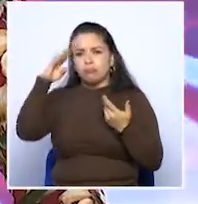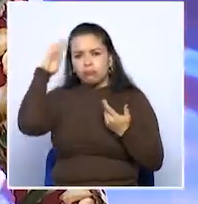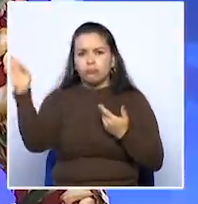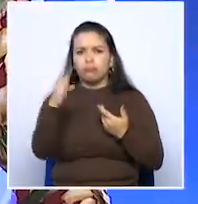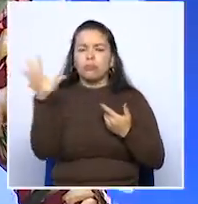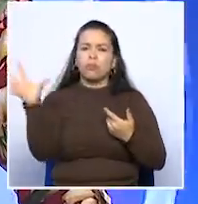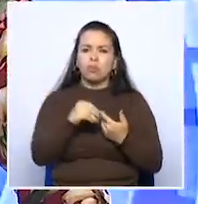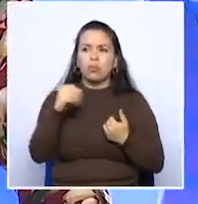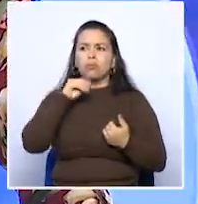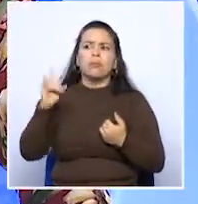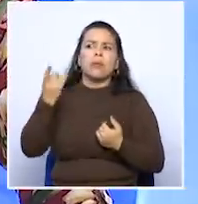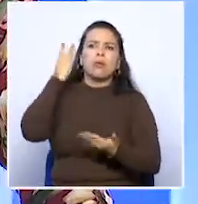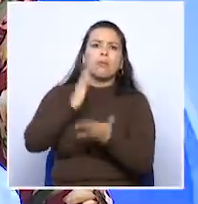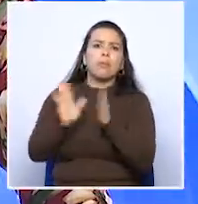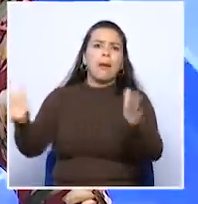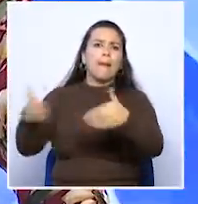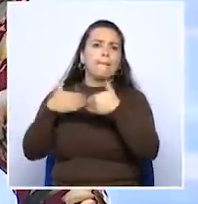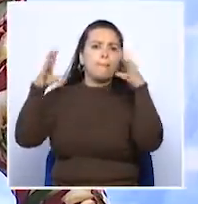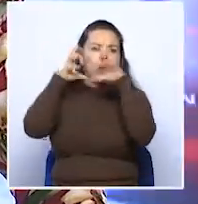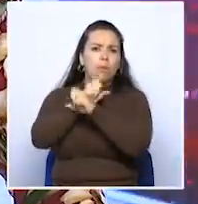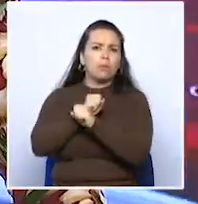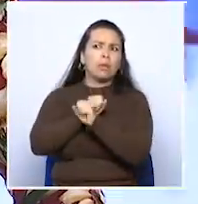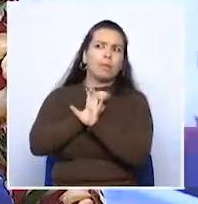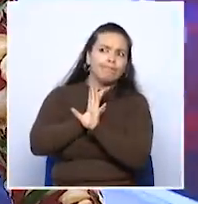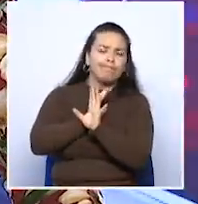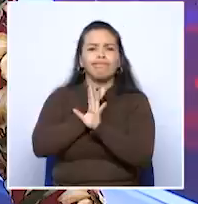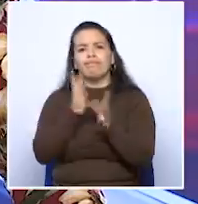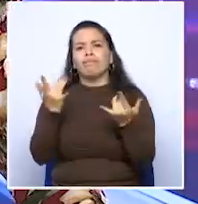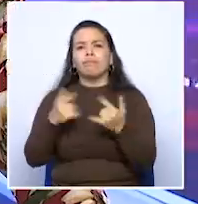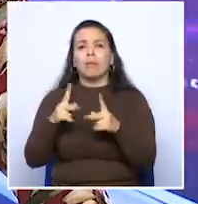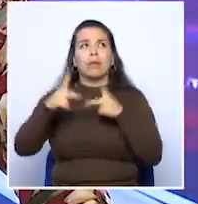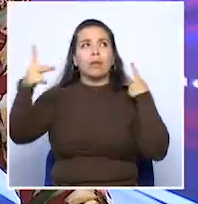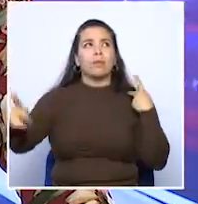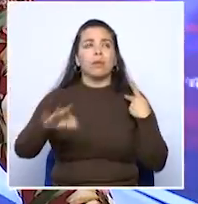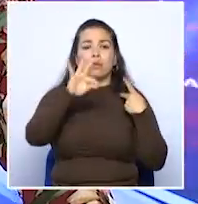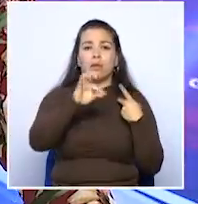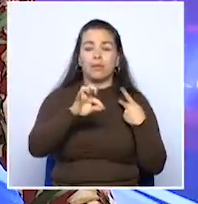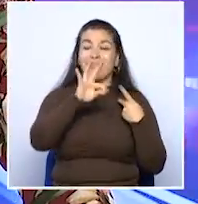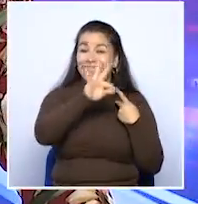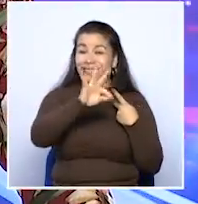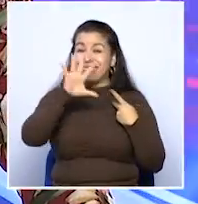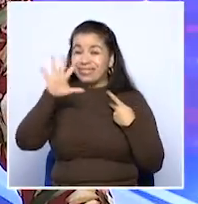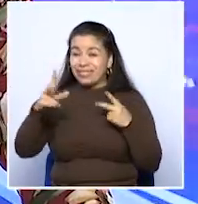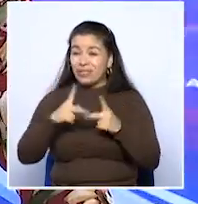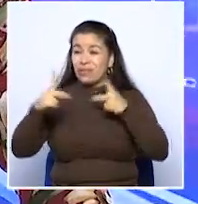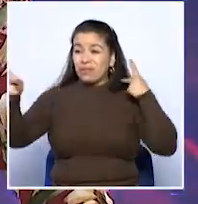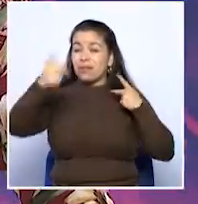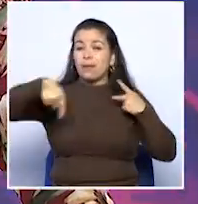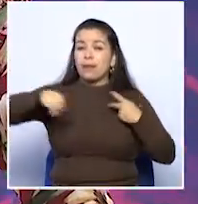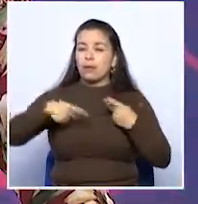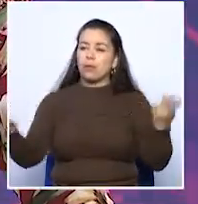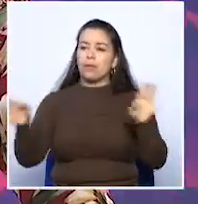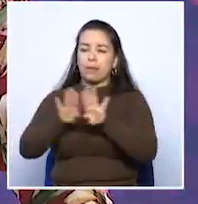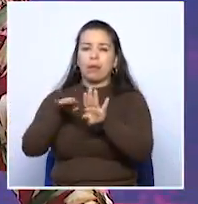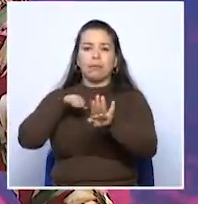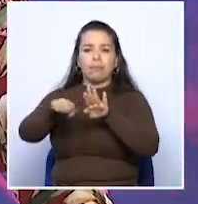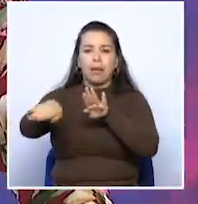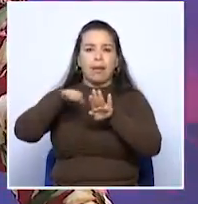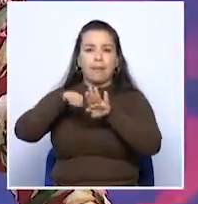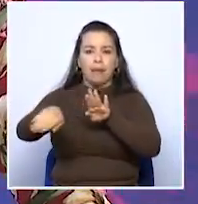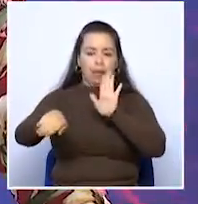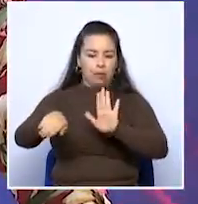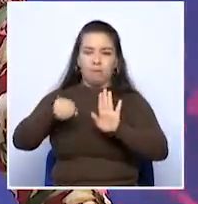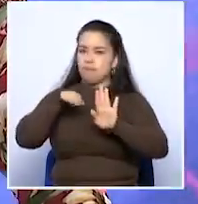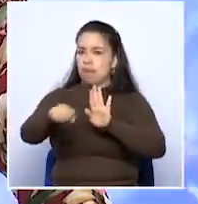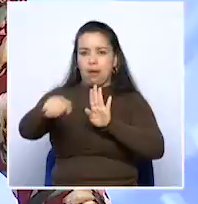no están descartando un cierre nocturno y en el kilómetro 35 vía Santagueda Arauca Palestina hay paso restringido por un carril